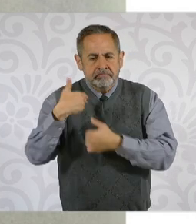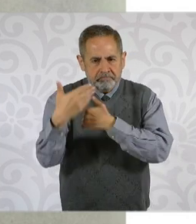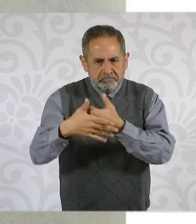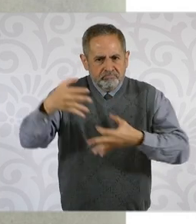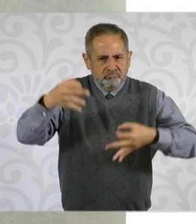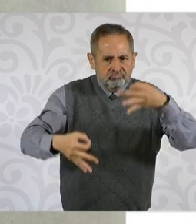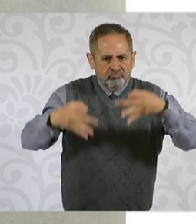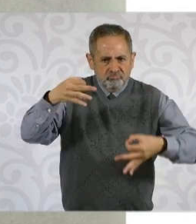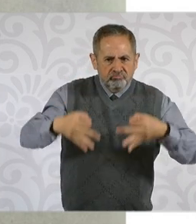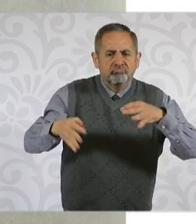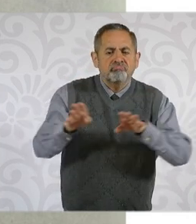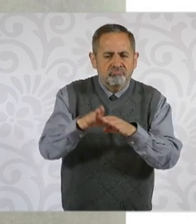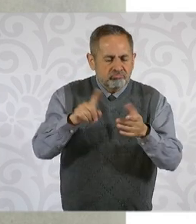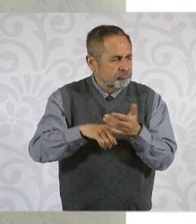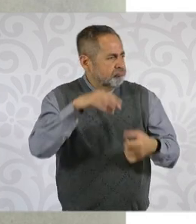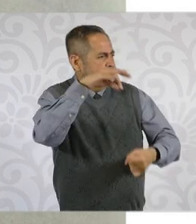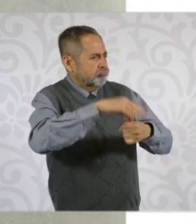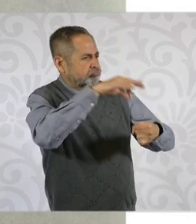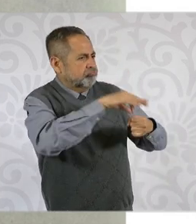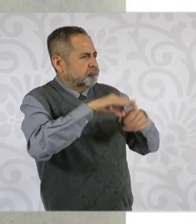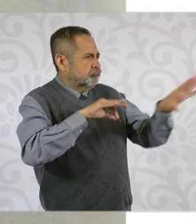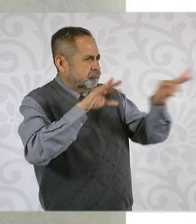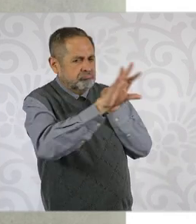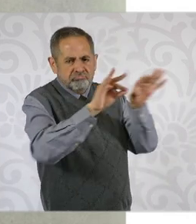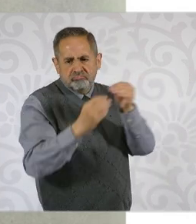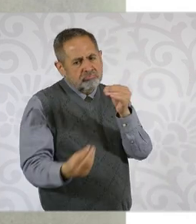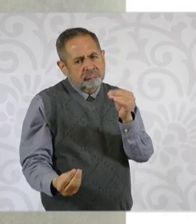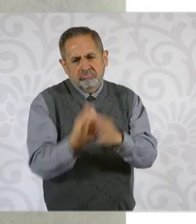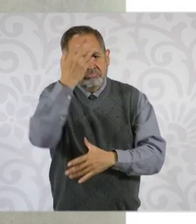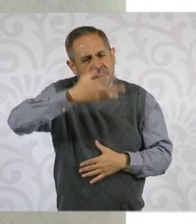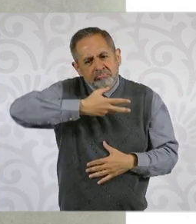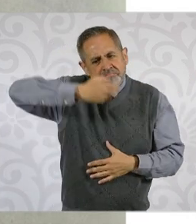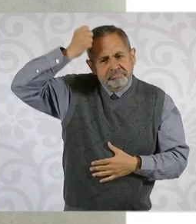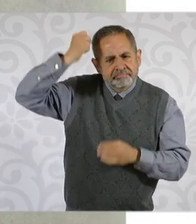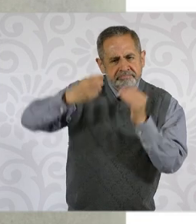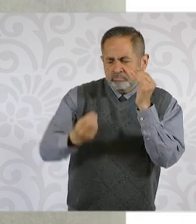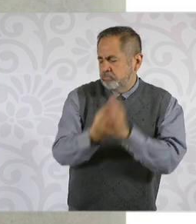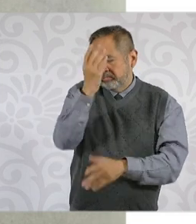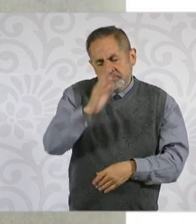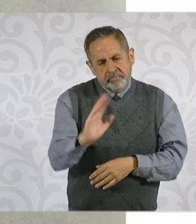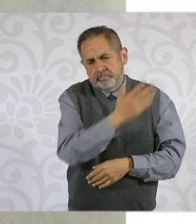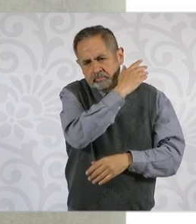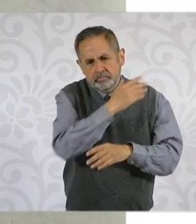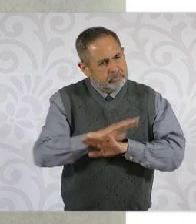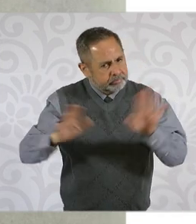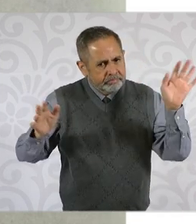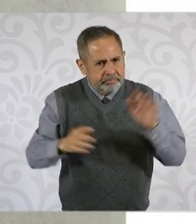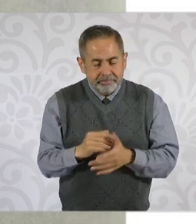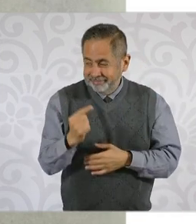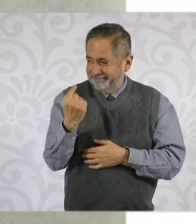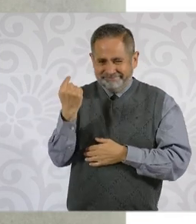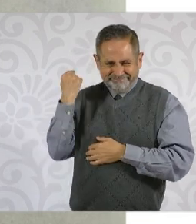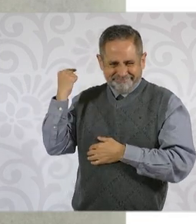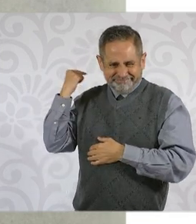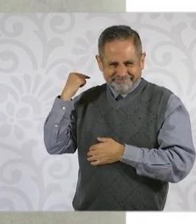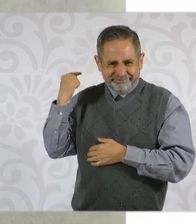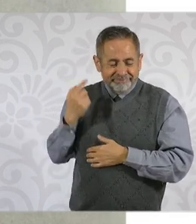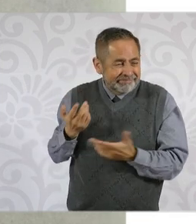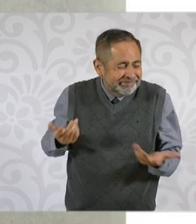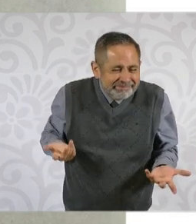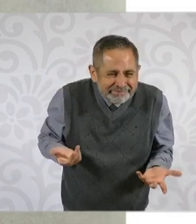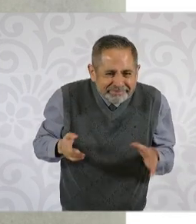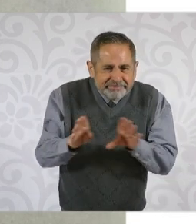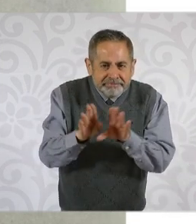ministros y ministras de la Suprema Corte de Justicia de la Nación. Entonces, repito, este fin de semana que hubo, una